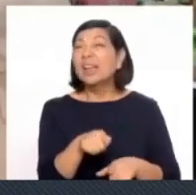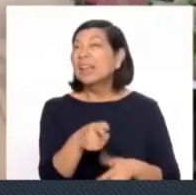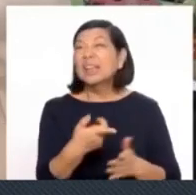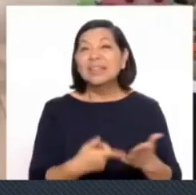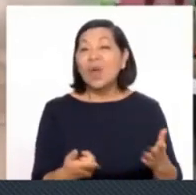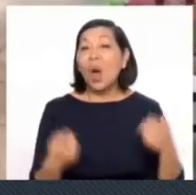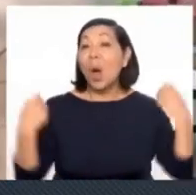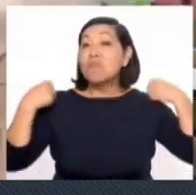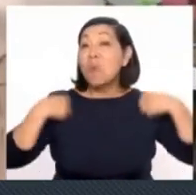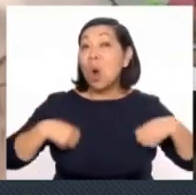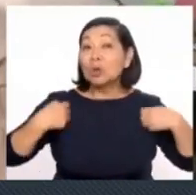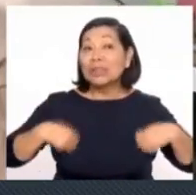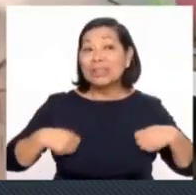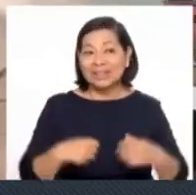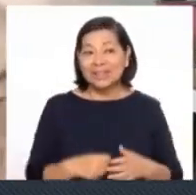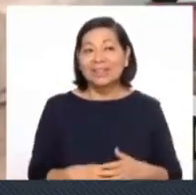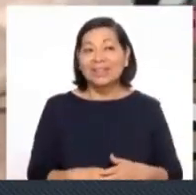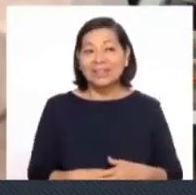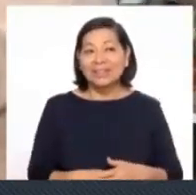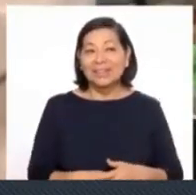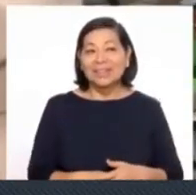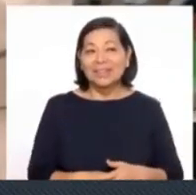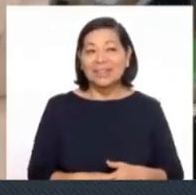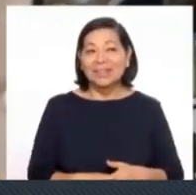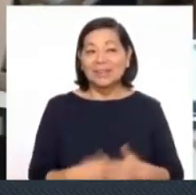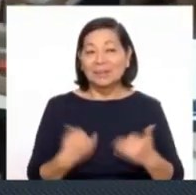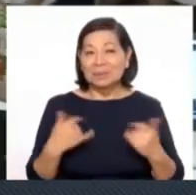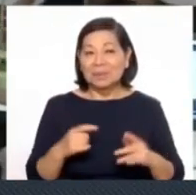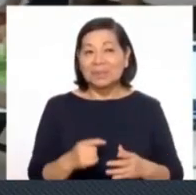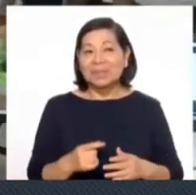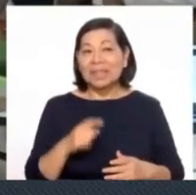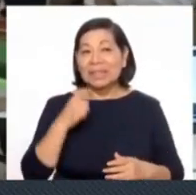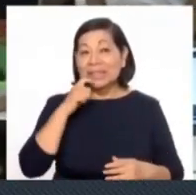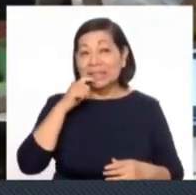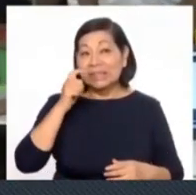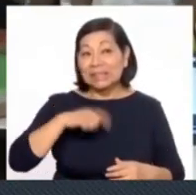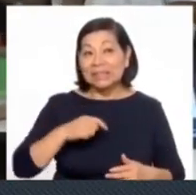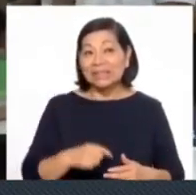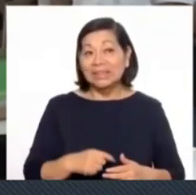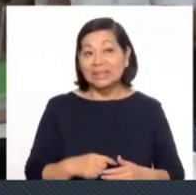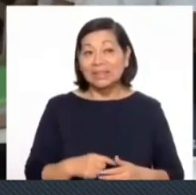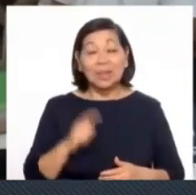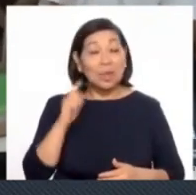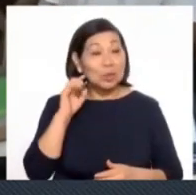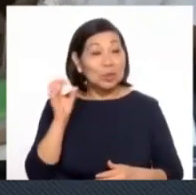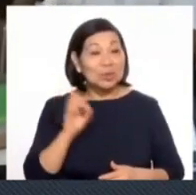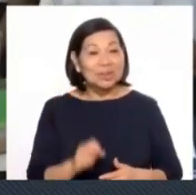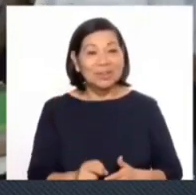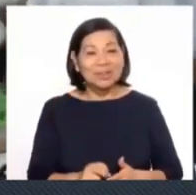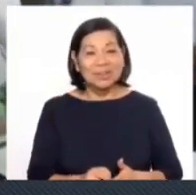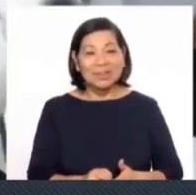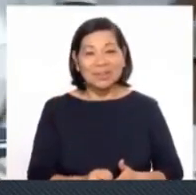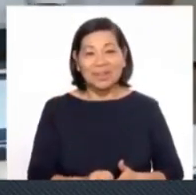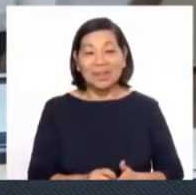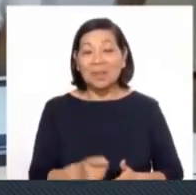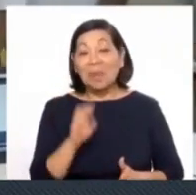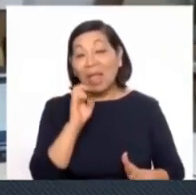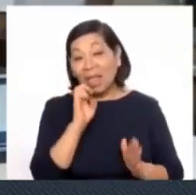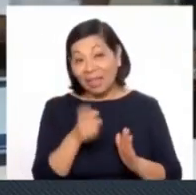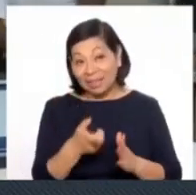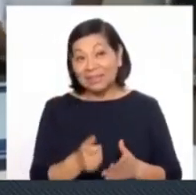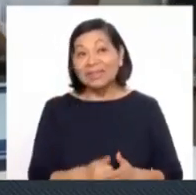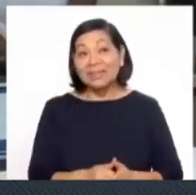en realidad, que lo va a aportar la persona que, en este caso, pues necesitaría encender la alarma. Así que nos vamos a poner... A ver.